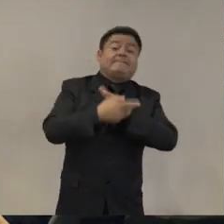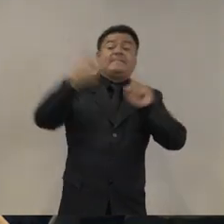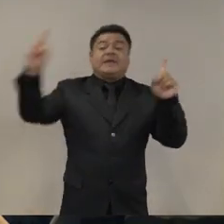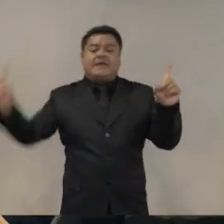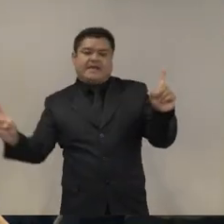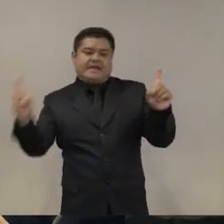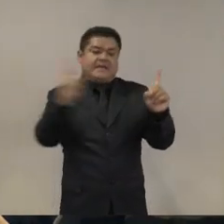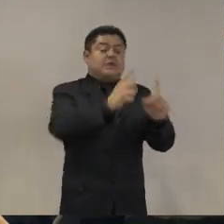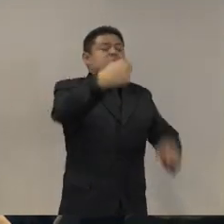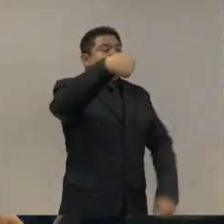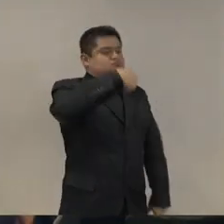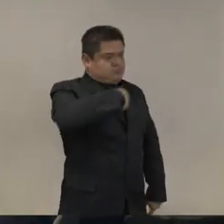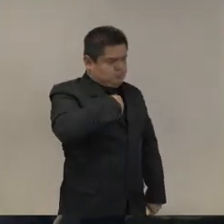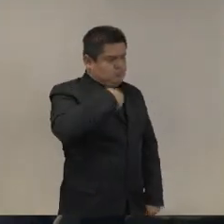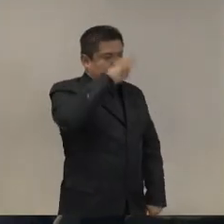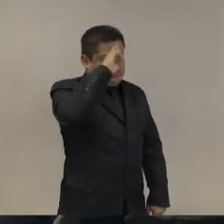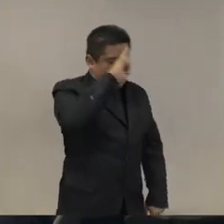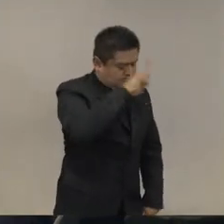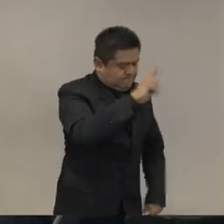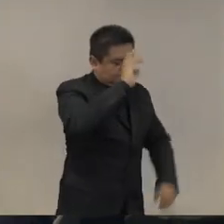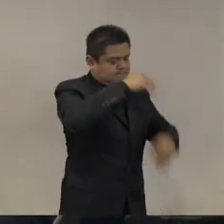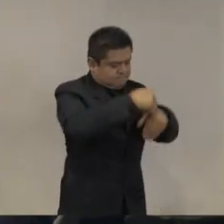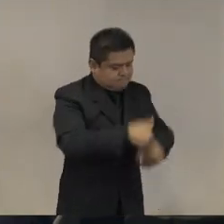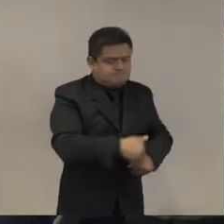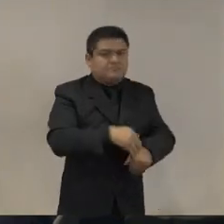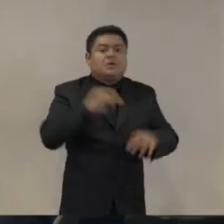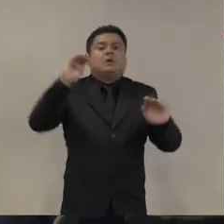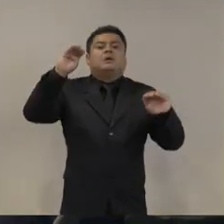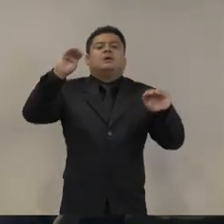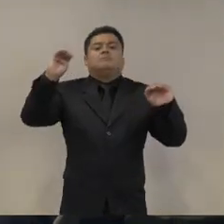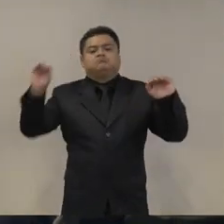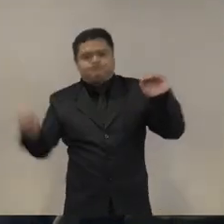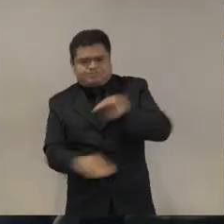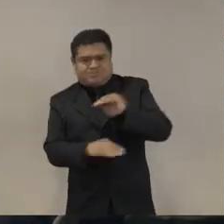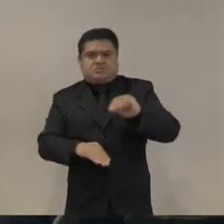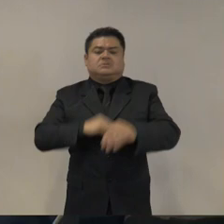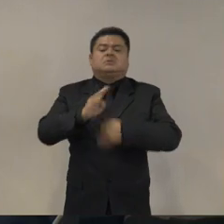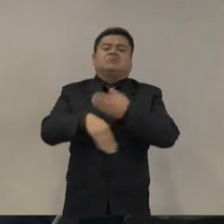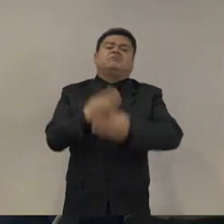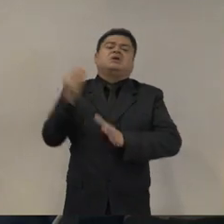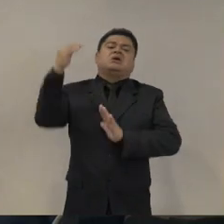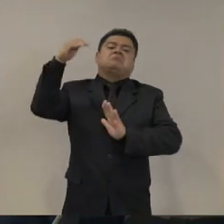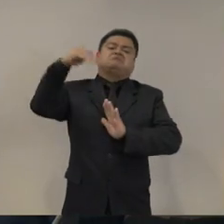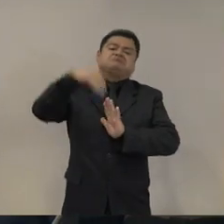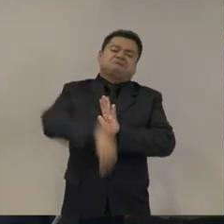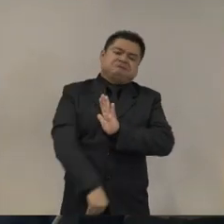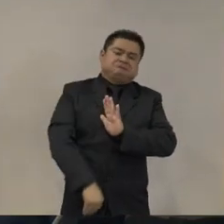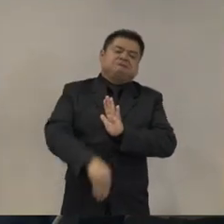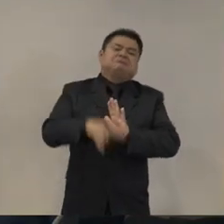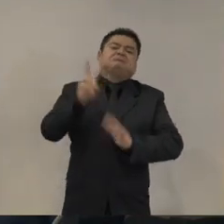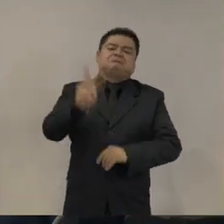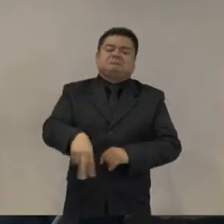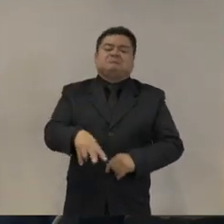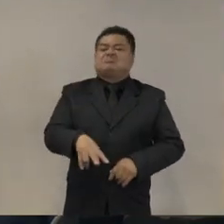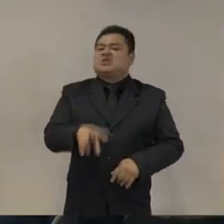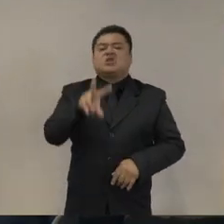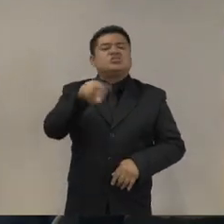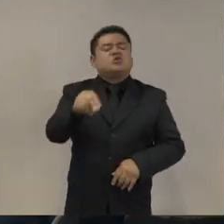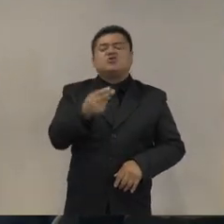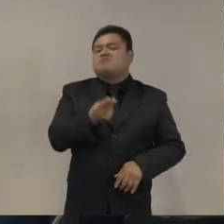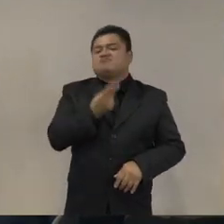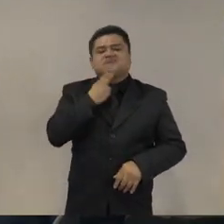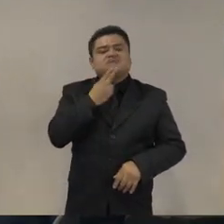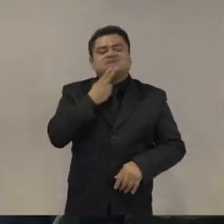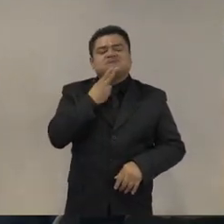órdenes. Hay una total subordinación y un fracaso. Hay un fracaso de una estrategia que le ha